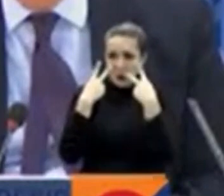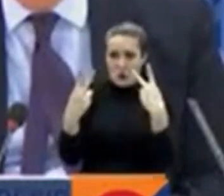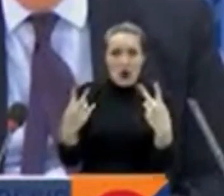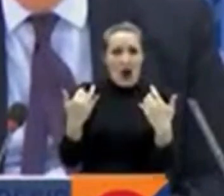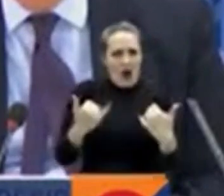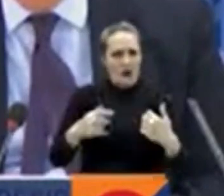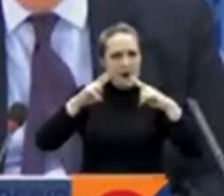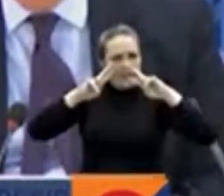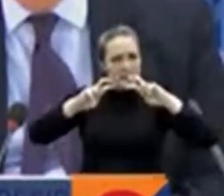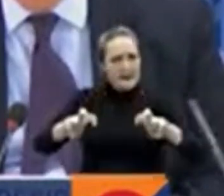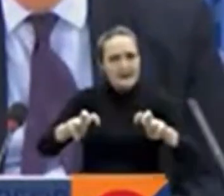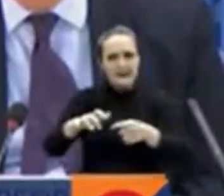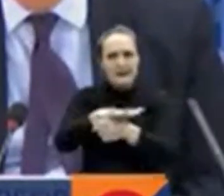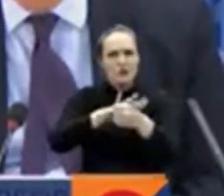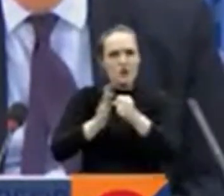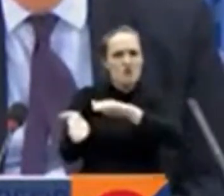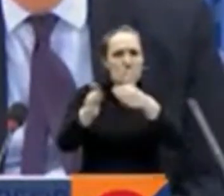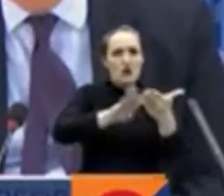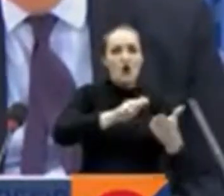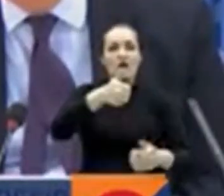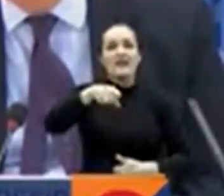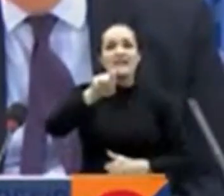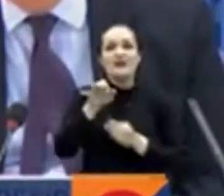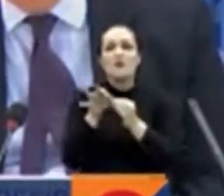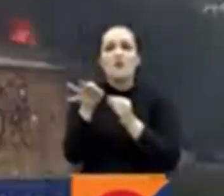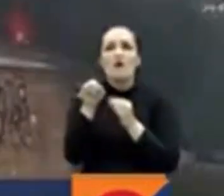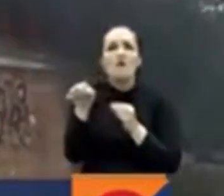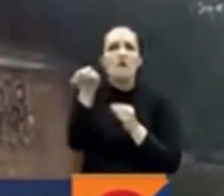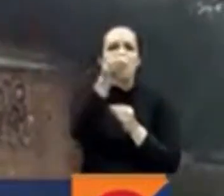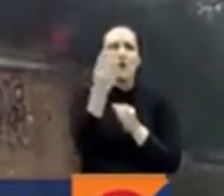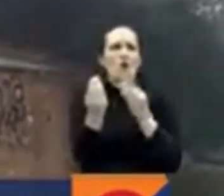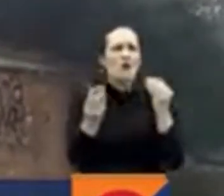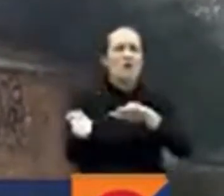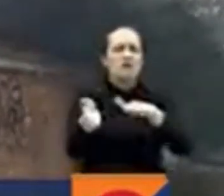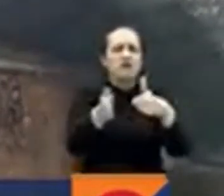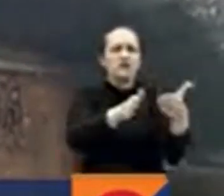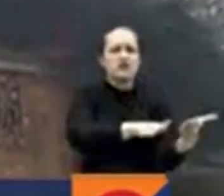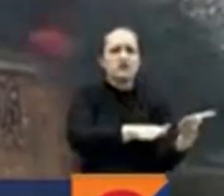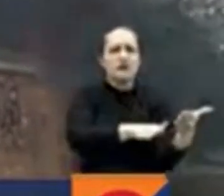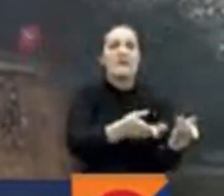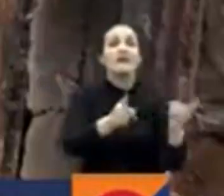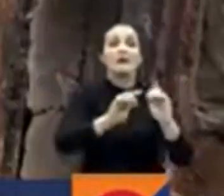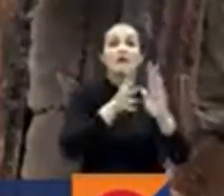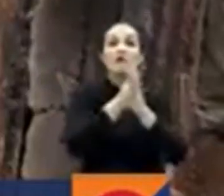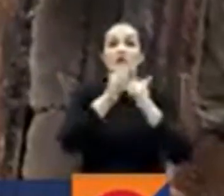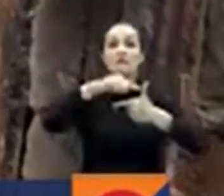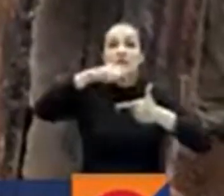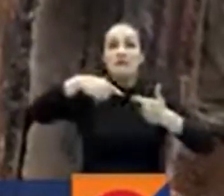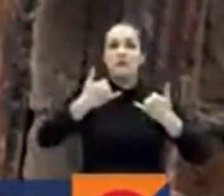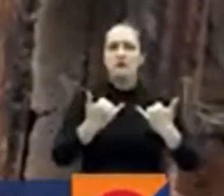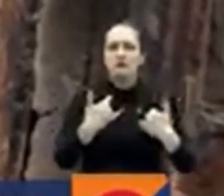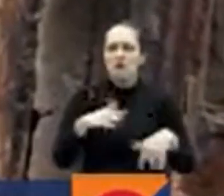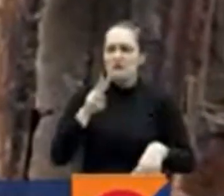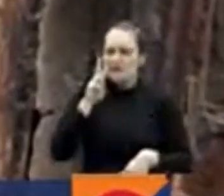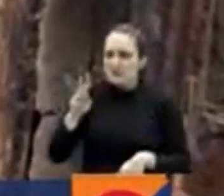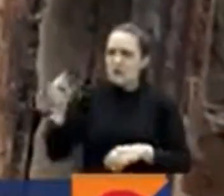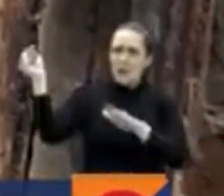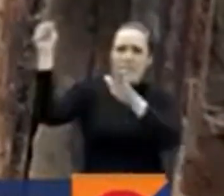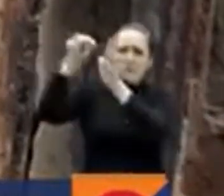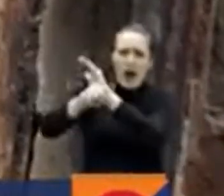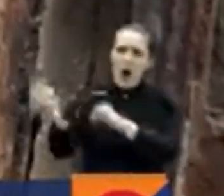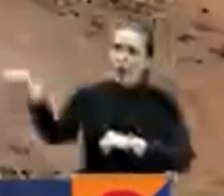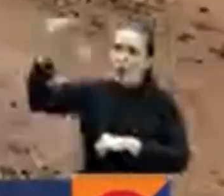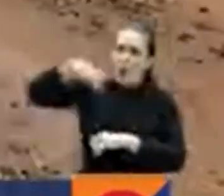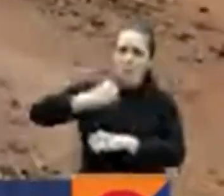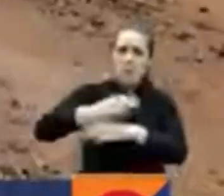investigando este tipo de muertes en 16 pueblos y asentamientos. La data además da cuenta de bombardeos en zonas civiles, tortura y